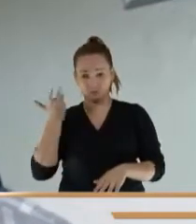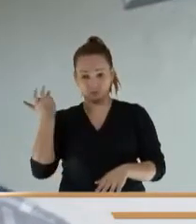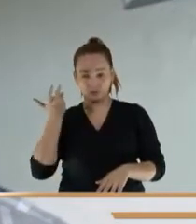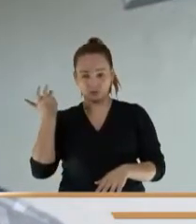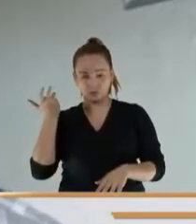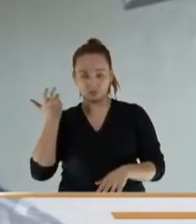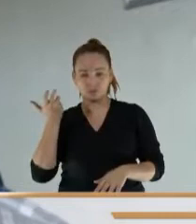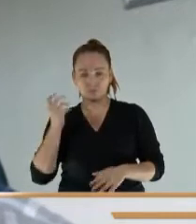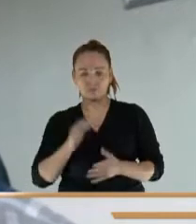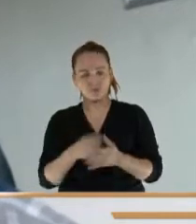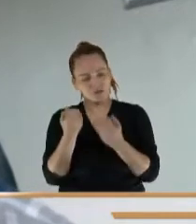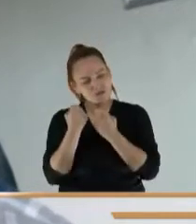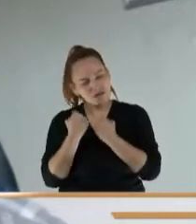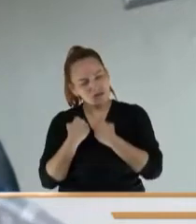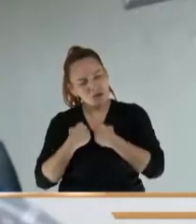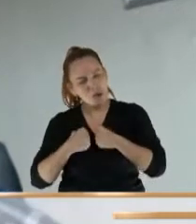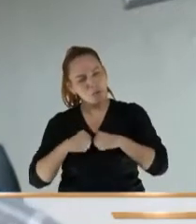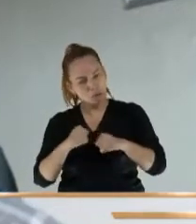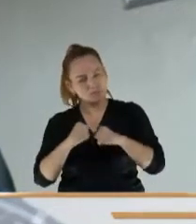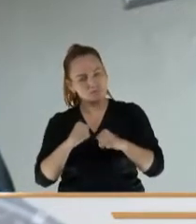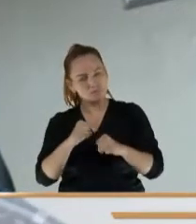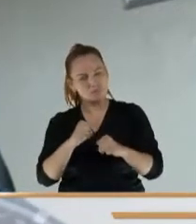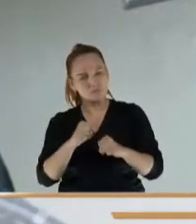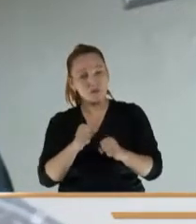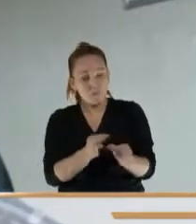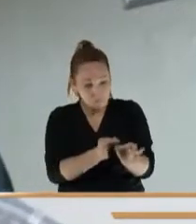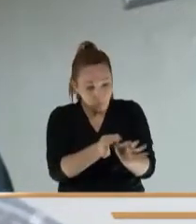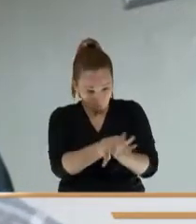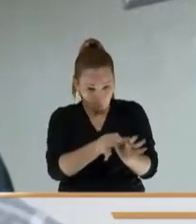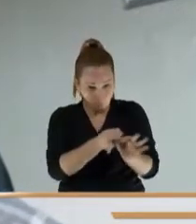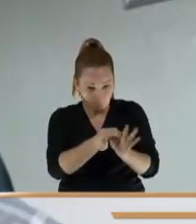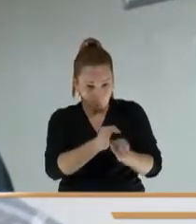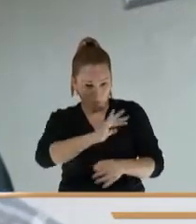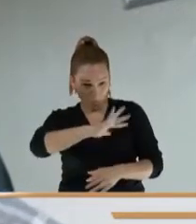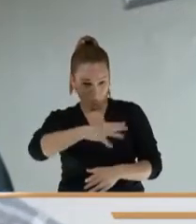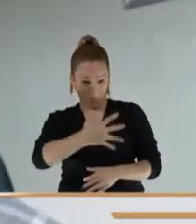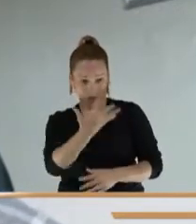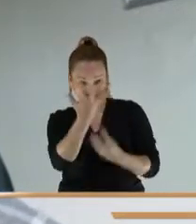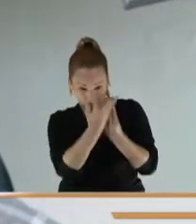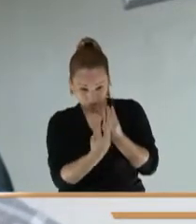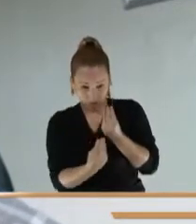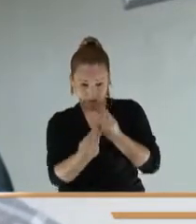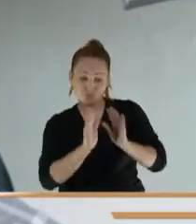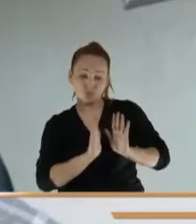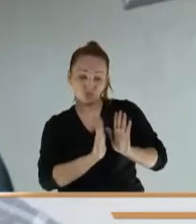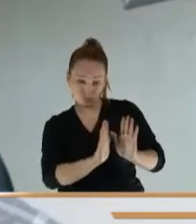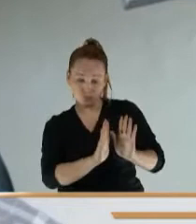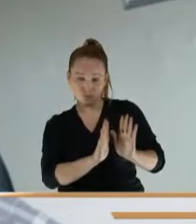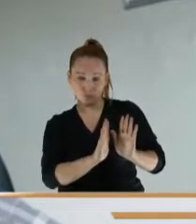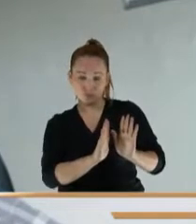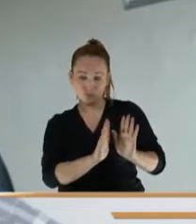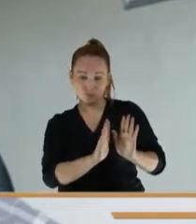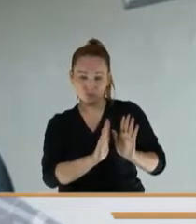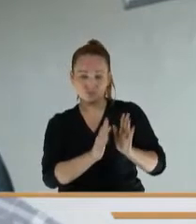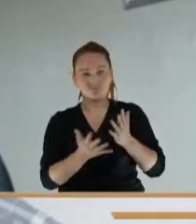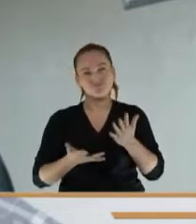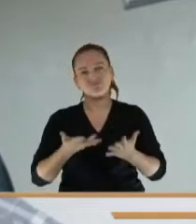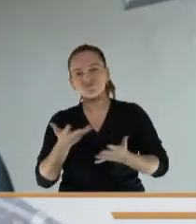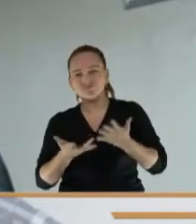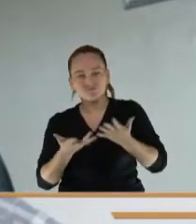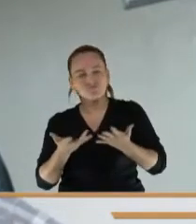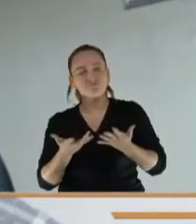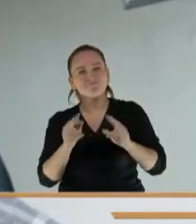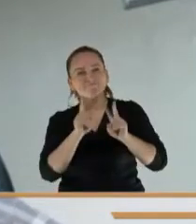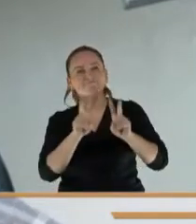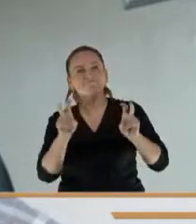esfuerzo en los municipios, en un municipio de quinta categoría era un tema